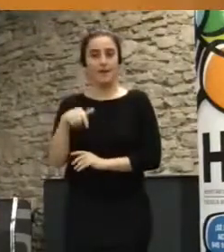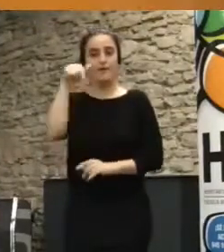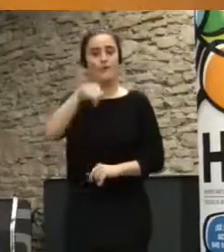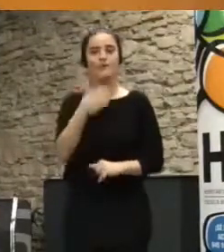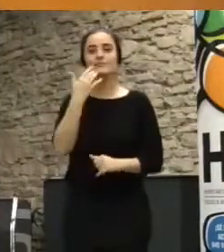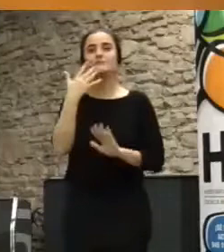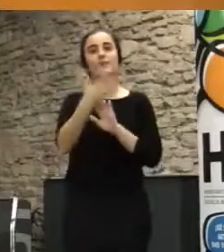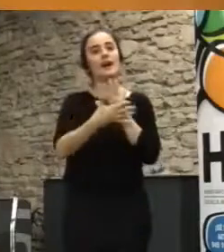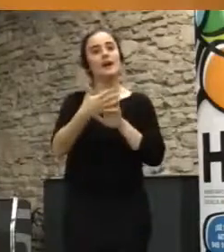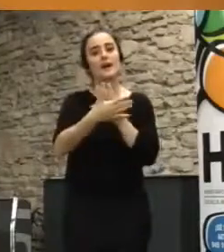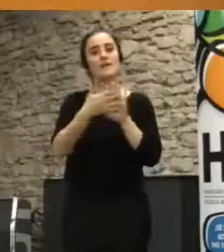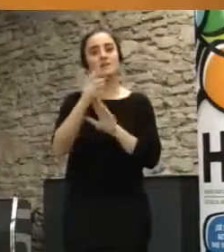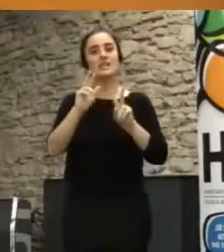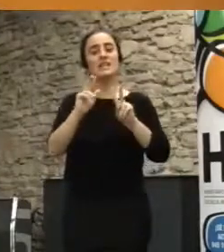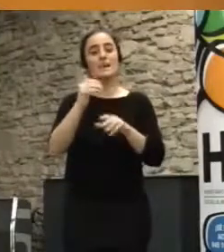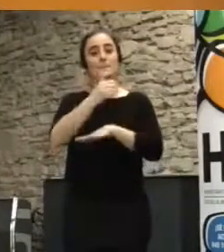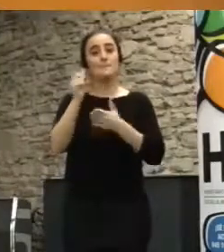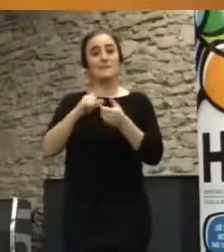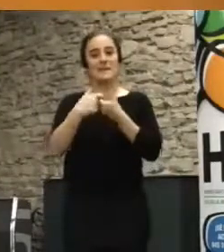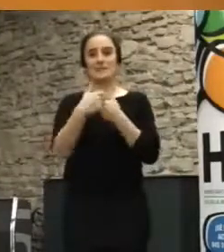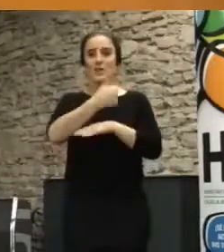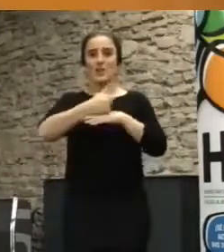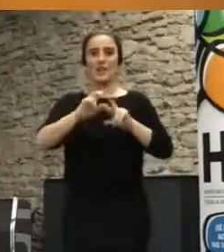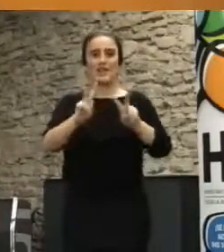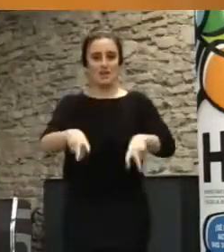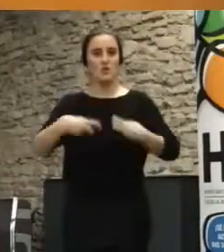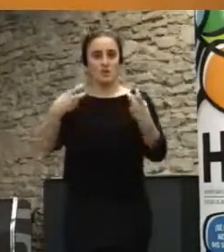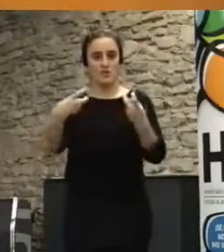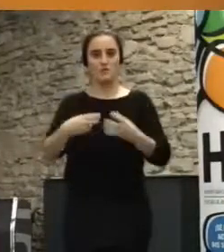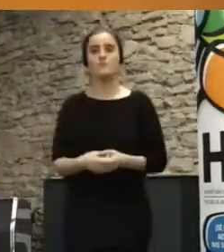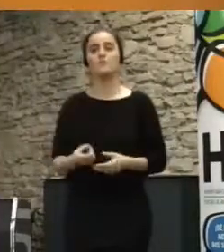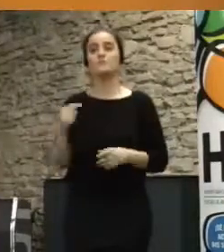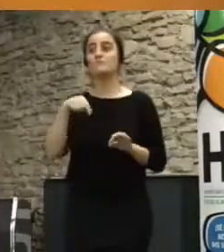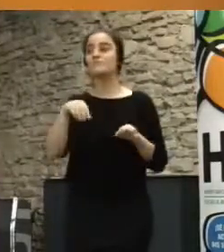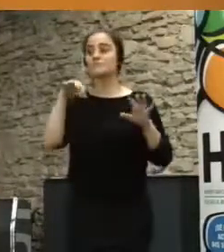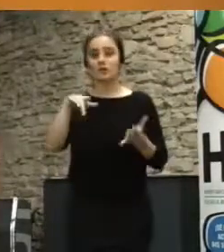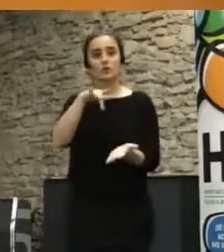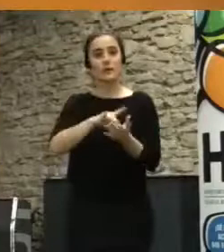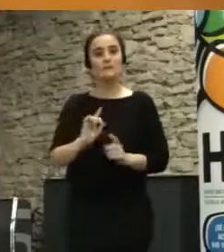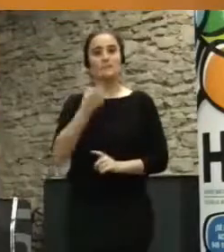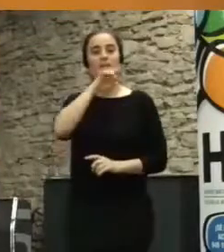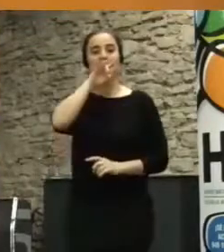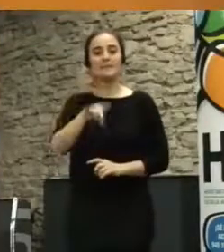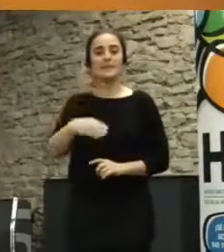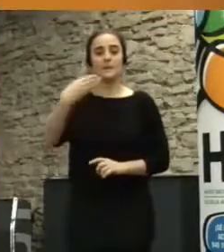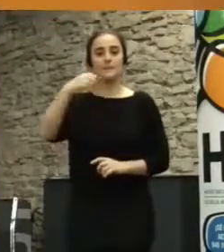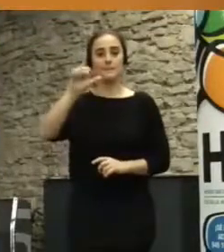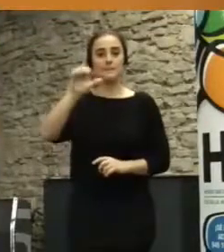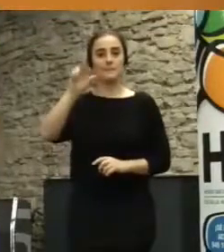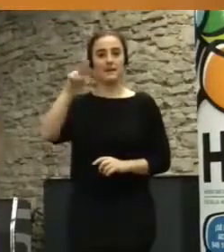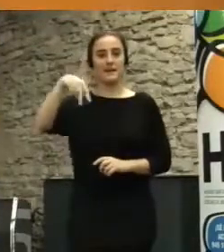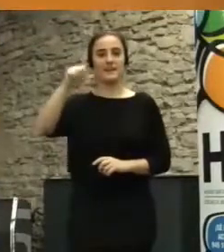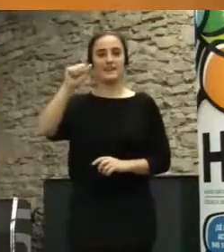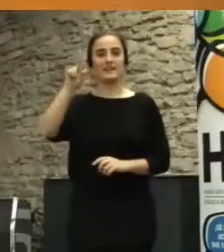hablamos de innovación en participación ciudadana. Para ello, contamos en primer lugar con Bernardo Gutiérrez.